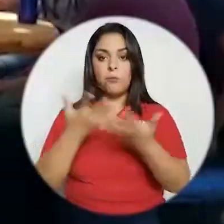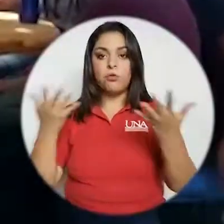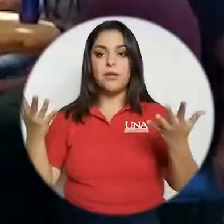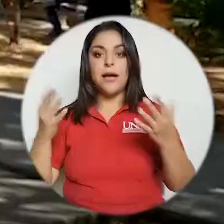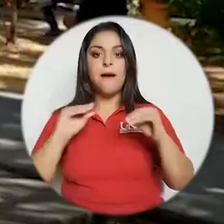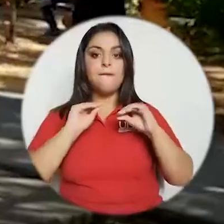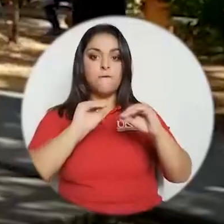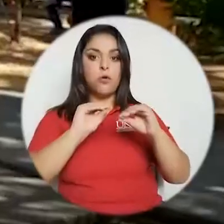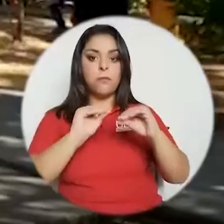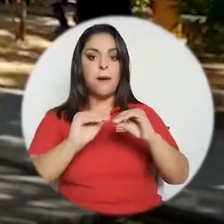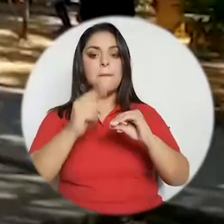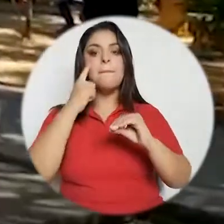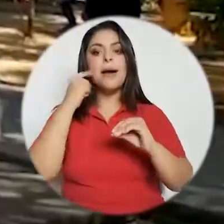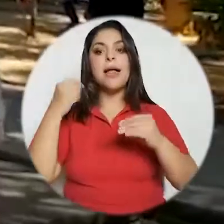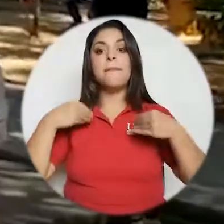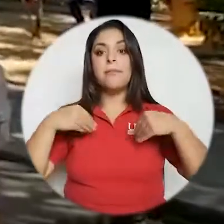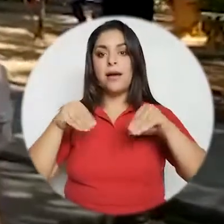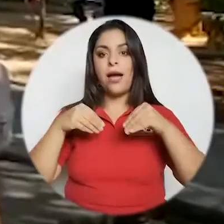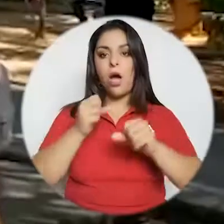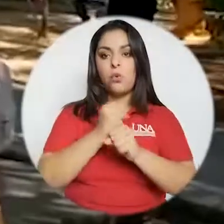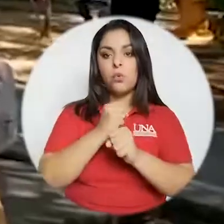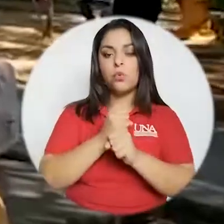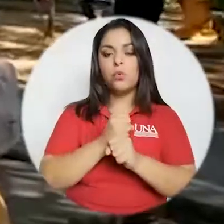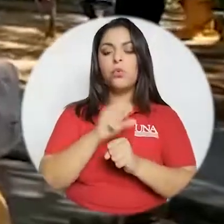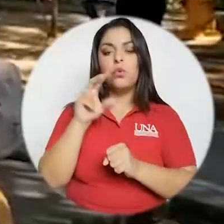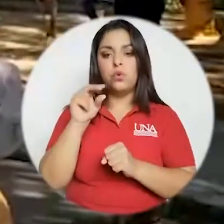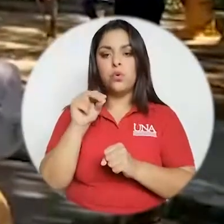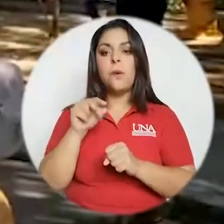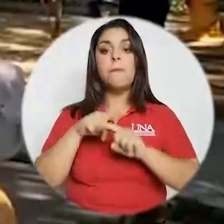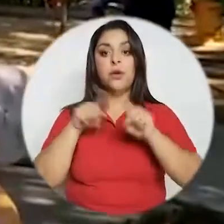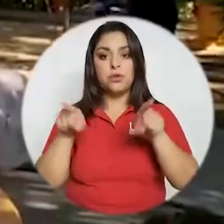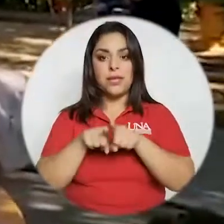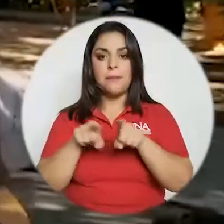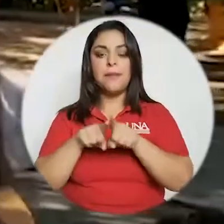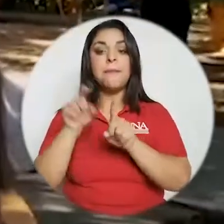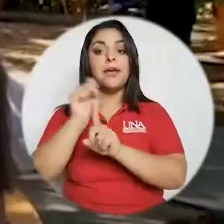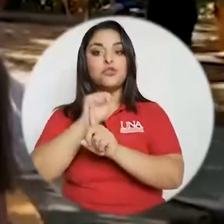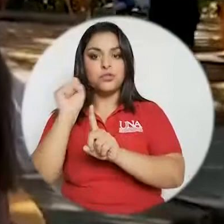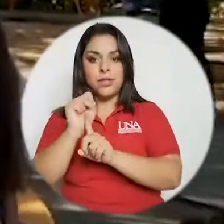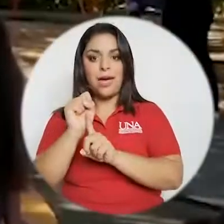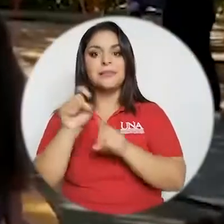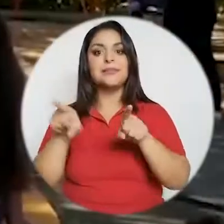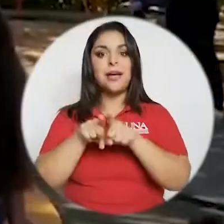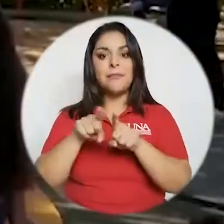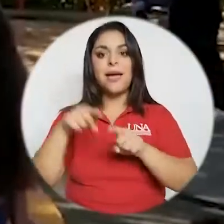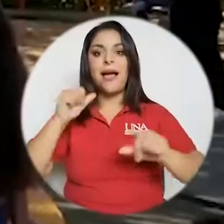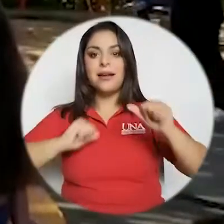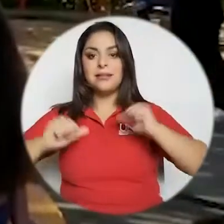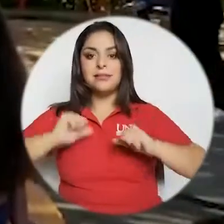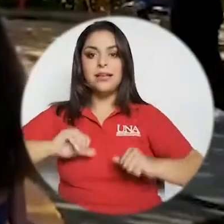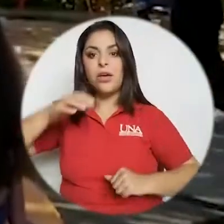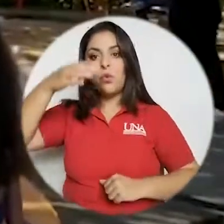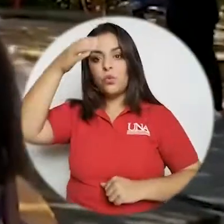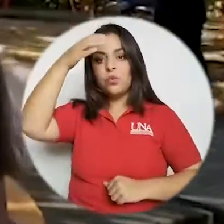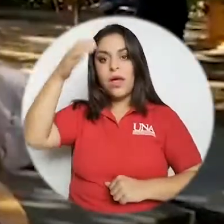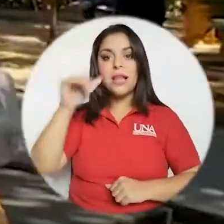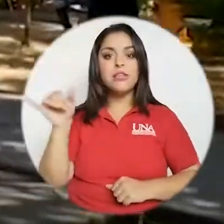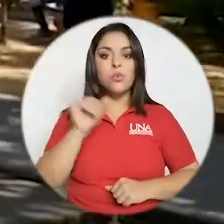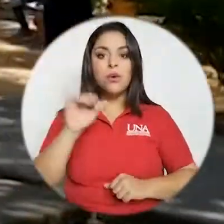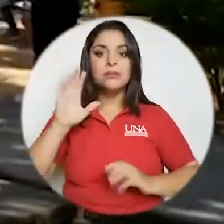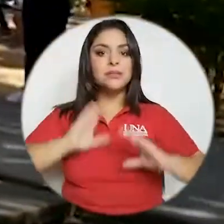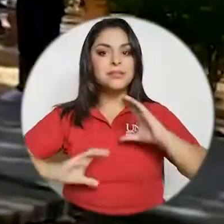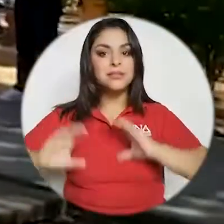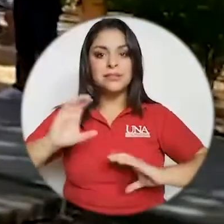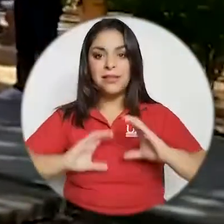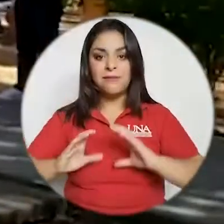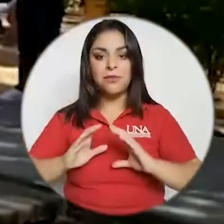no solamente para el mercado sino que forma para la sociedad en su conjunto y esto es la formación artística cultural al mismo nivel que